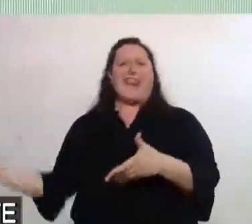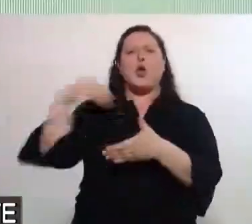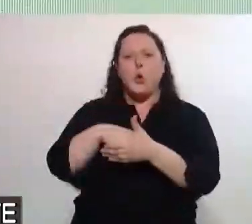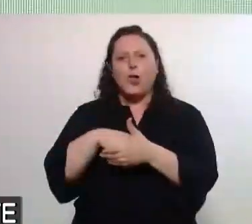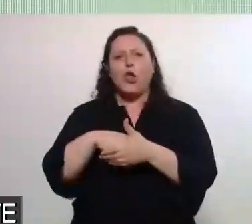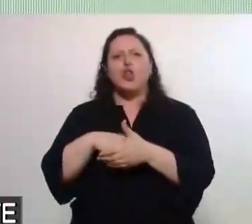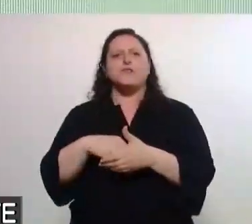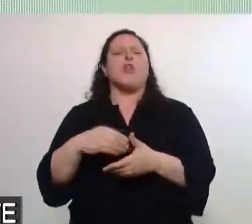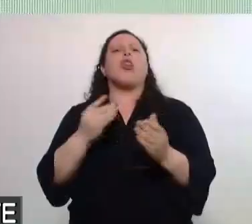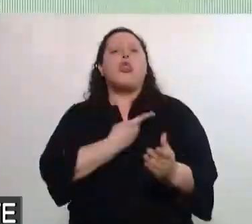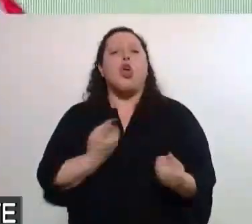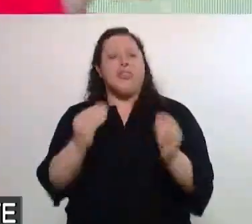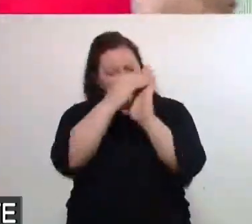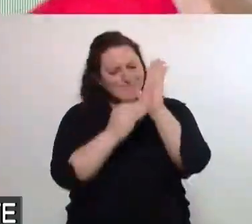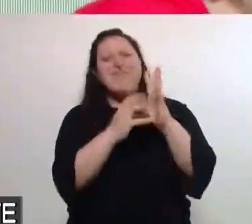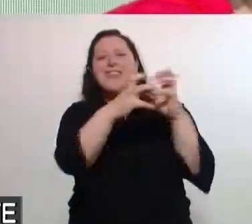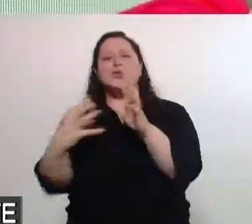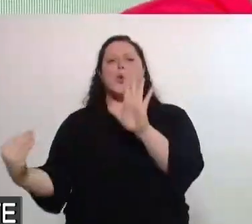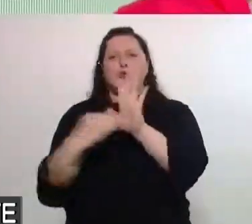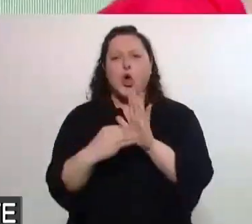en la agenda de discusión. Muchas gracias.